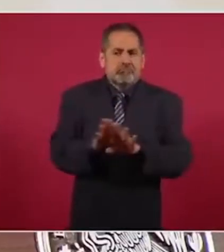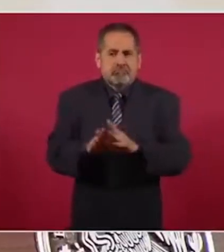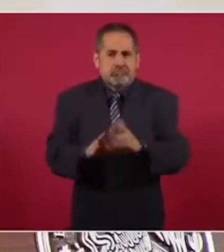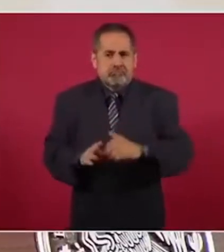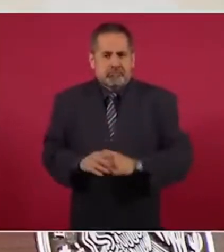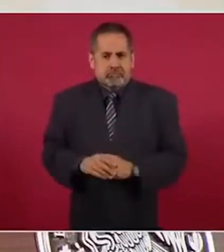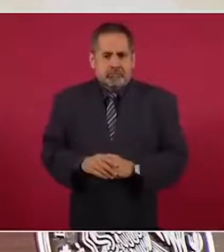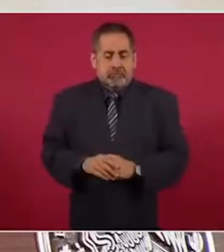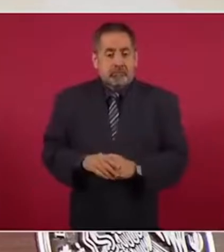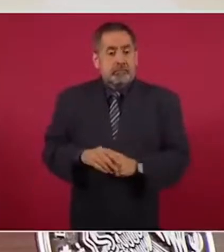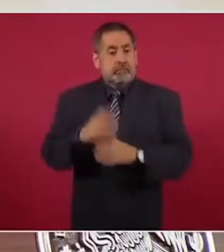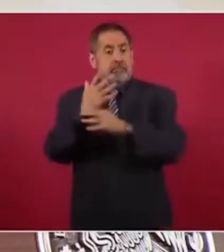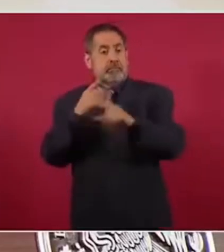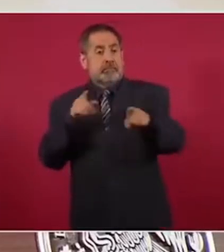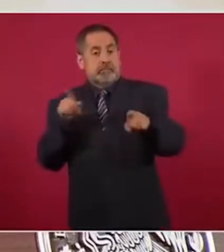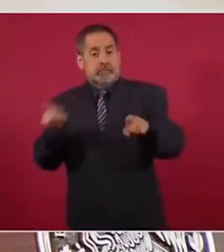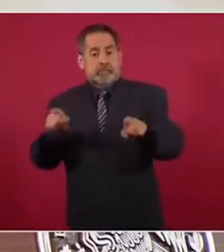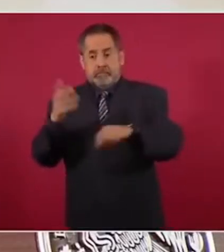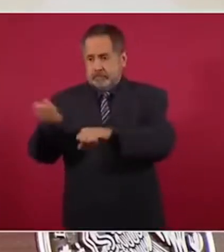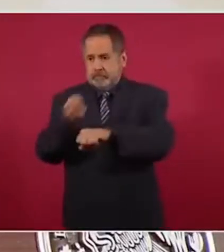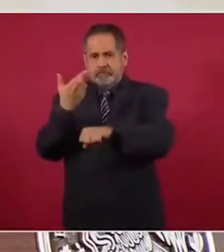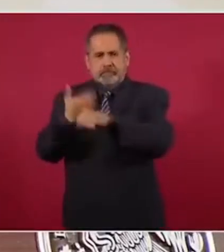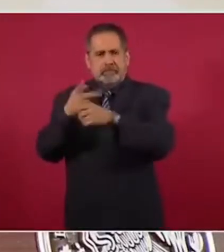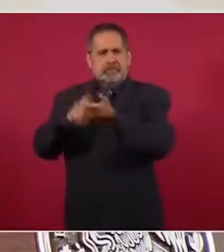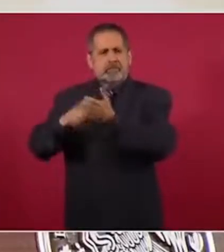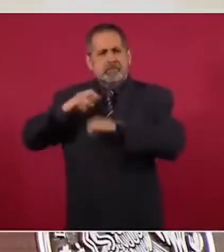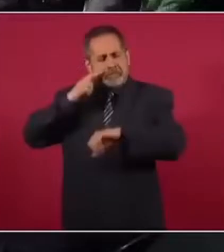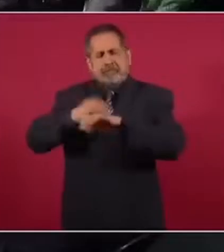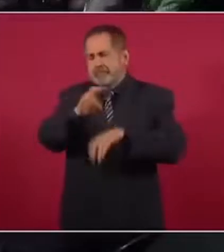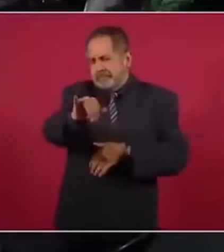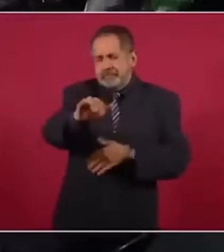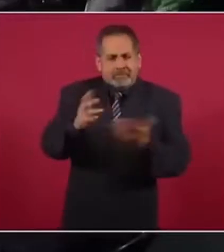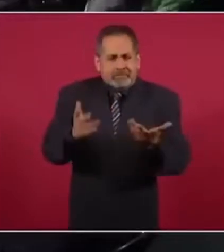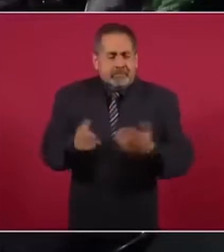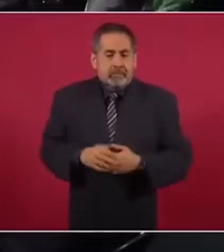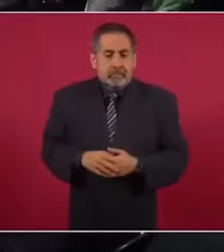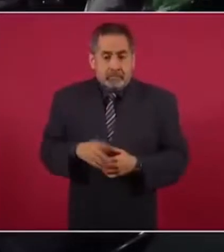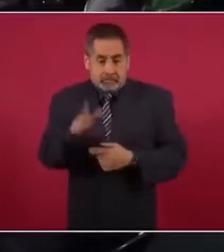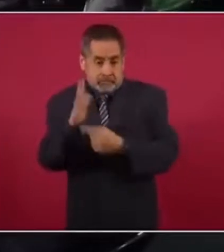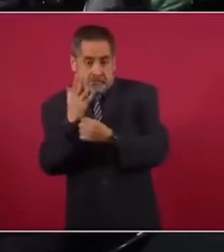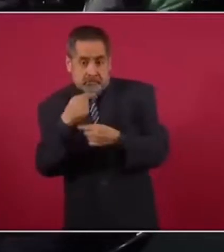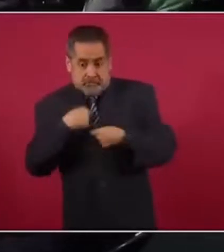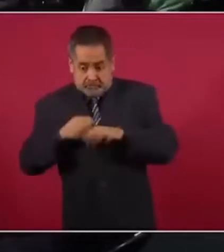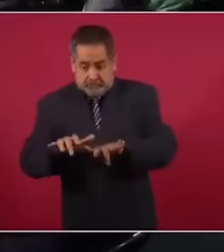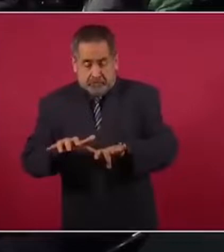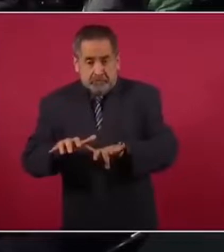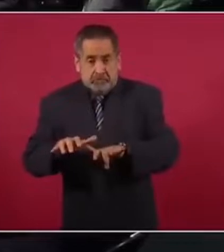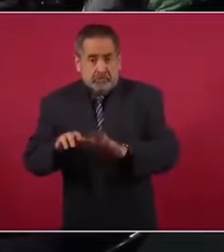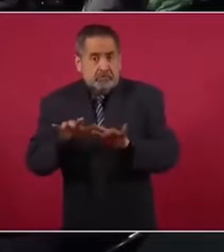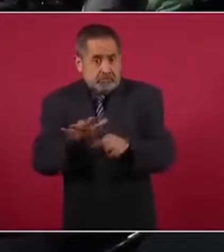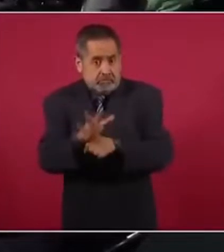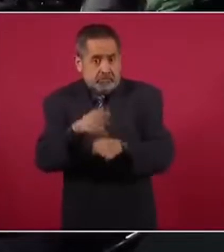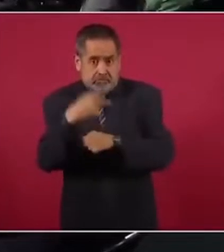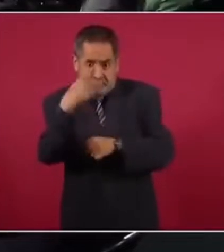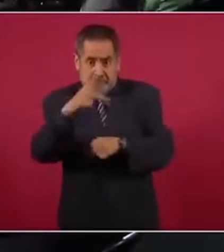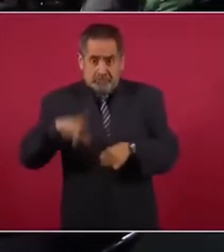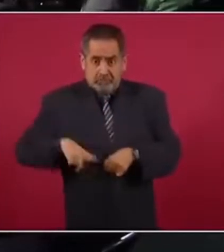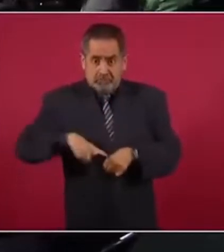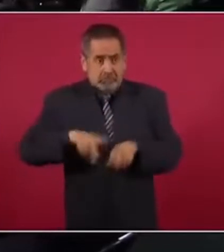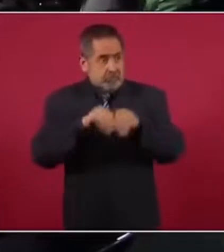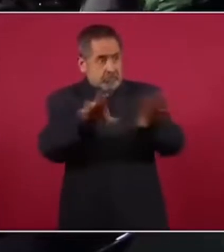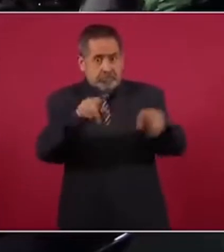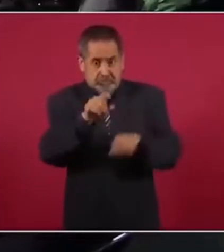Son del secretariado ejecutivo. espera… Sí, del secretariado. Y las cifras son… las acabo de sacar de las cifras que ustedes